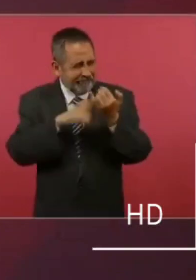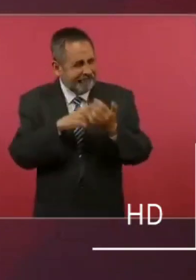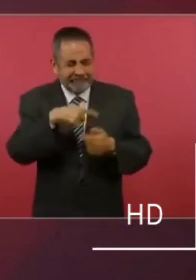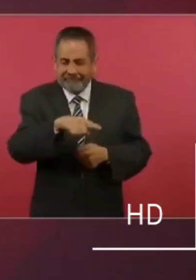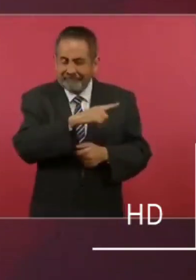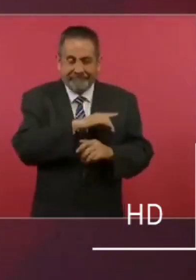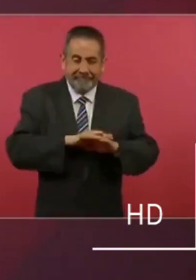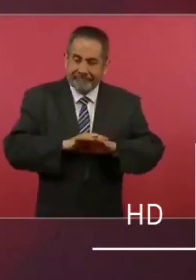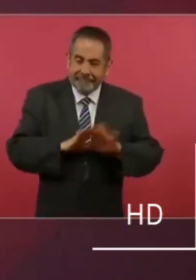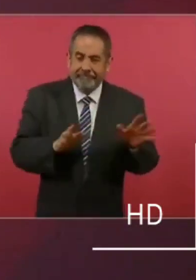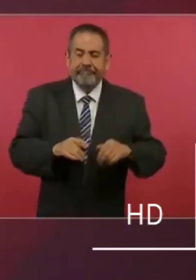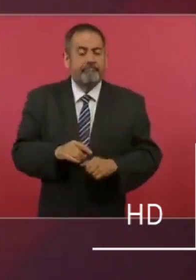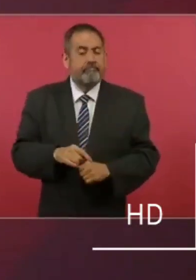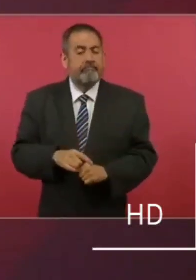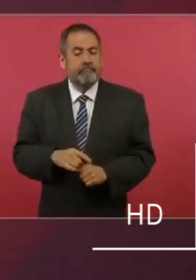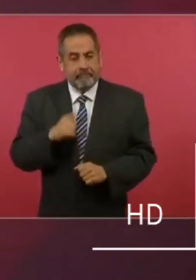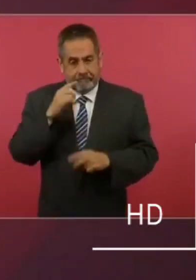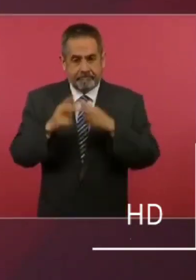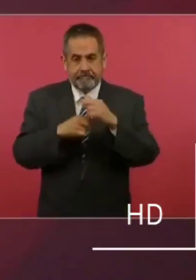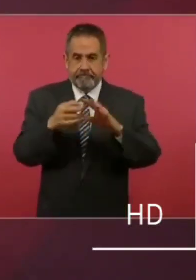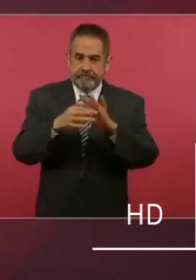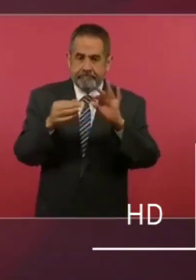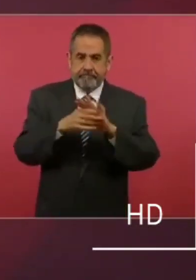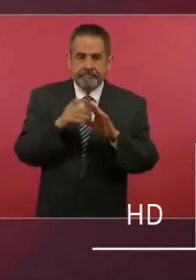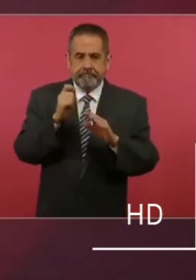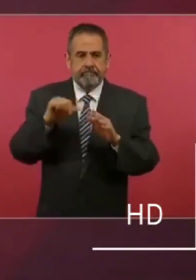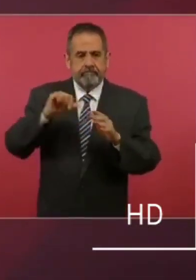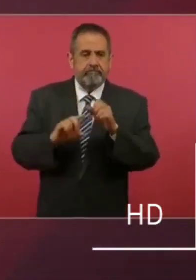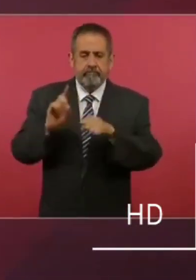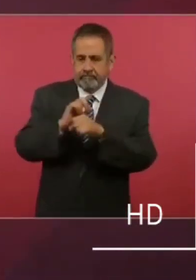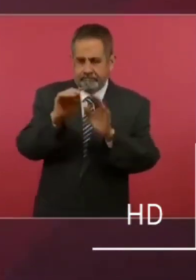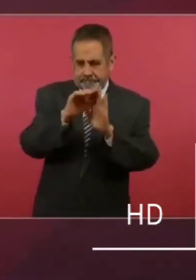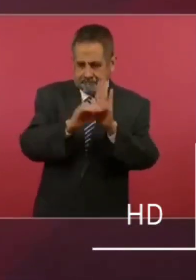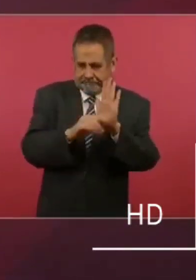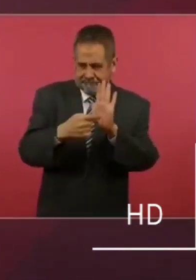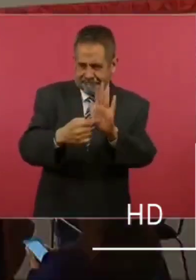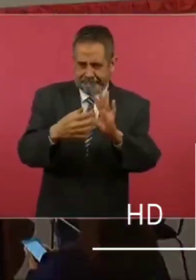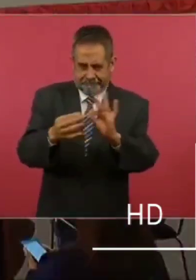personas que vamos a hacer un recuento el día de hoy.